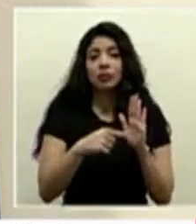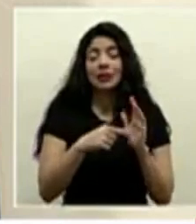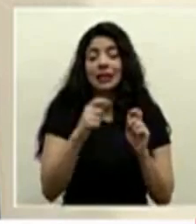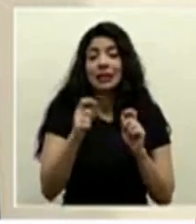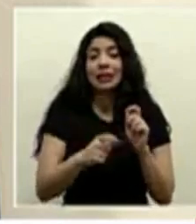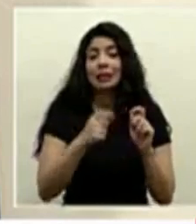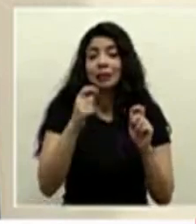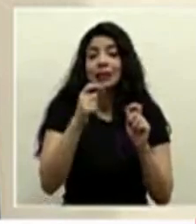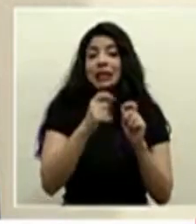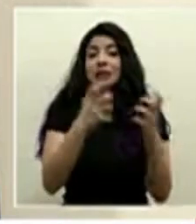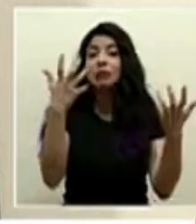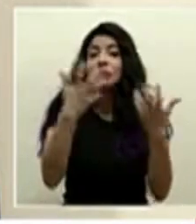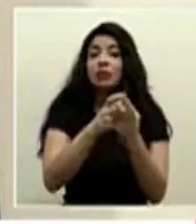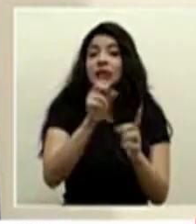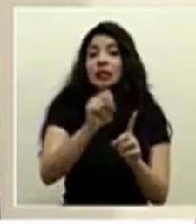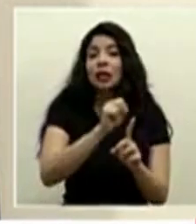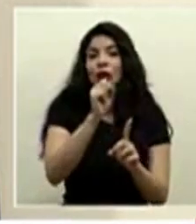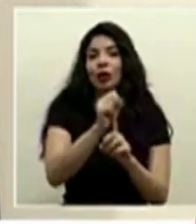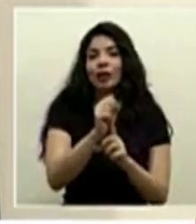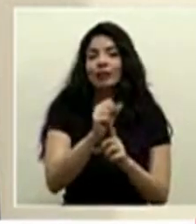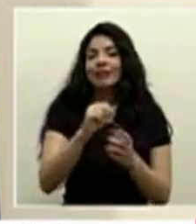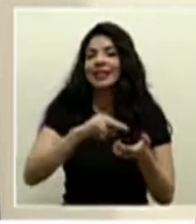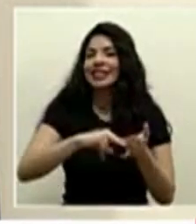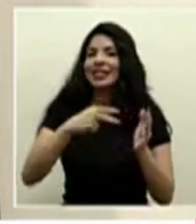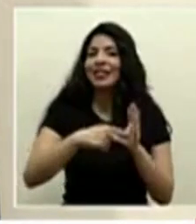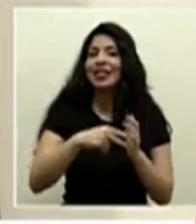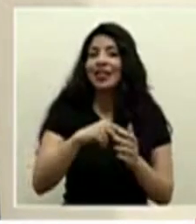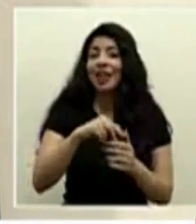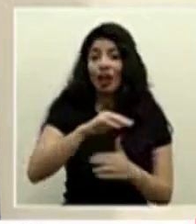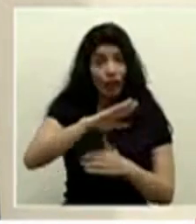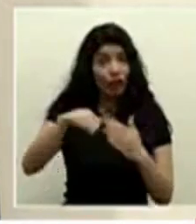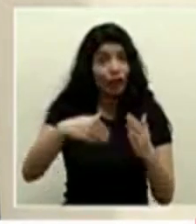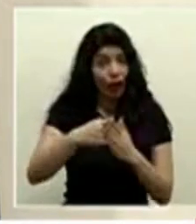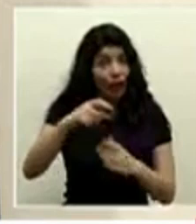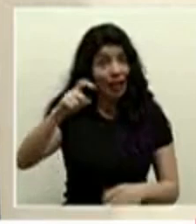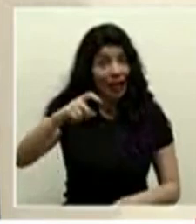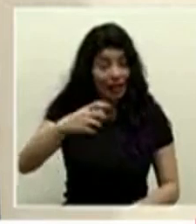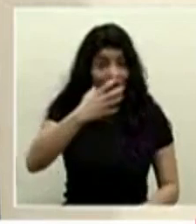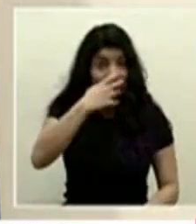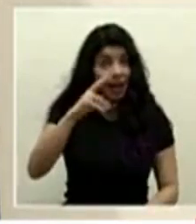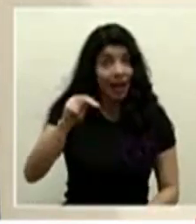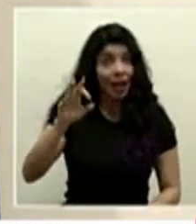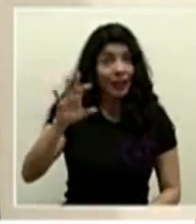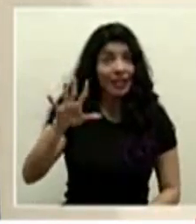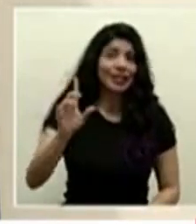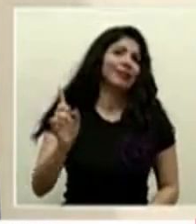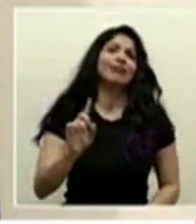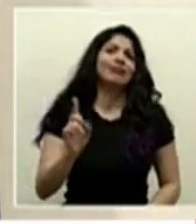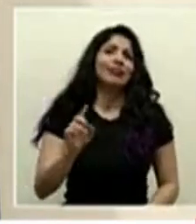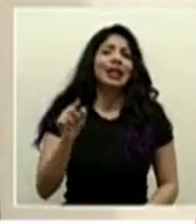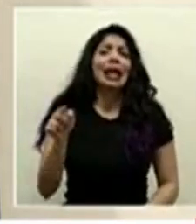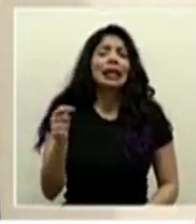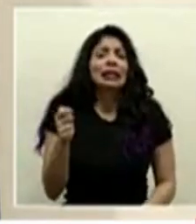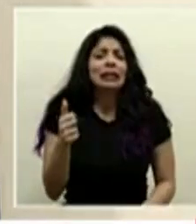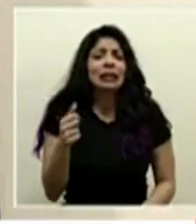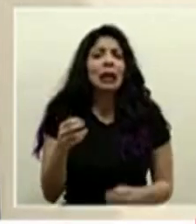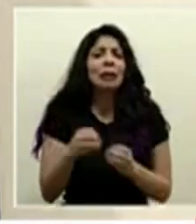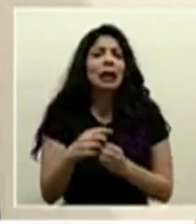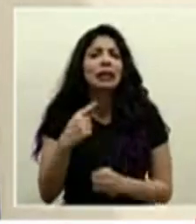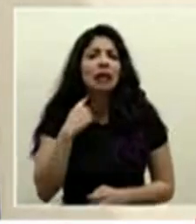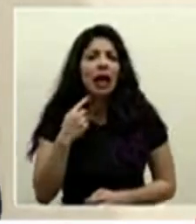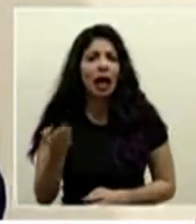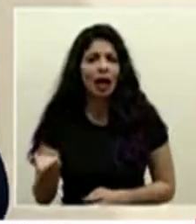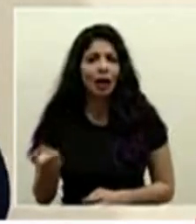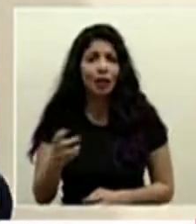apropiadas para el caso no todo el mundo necesita una mascarilla N95 son las más escasas y las más caras